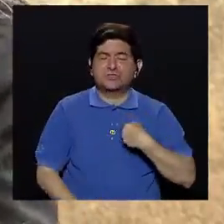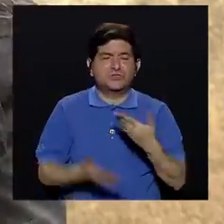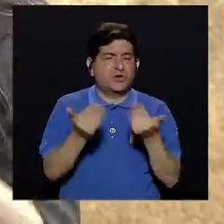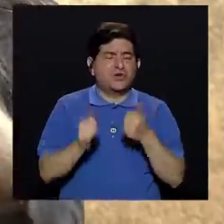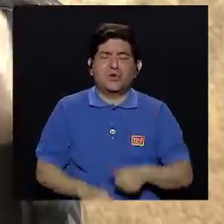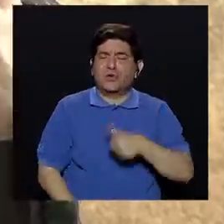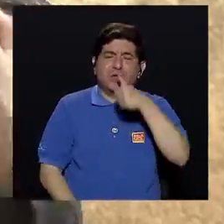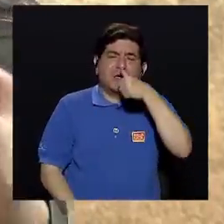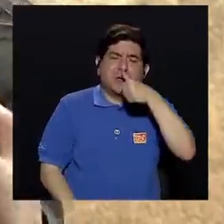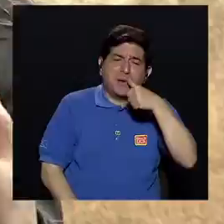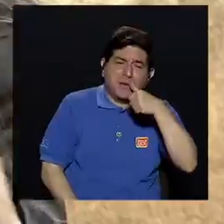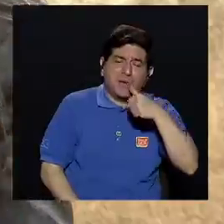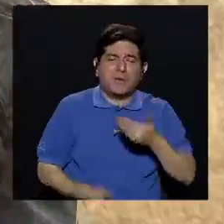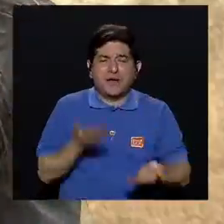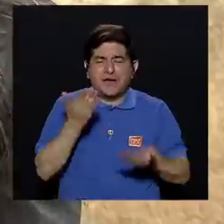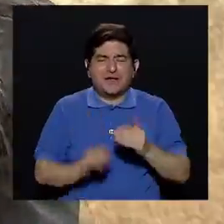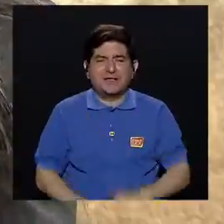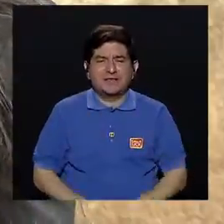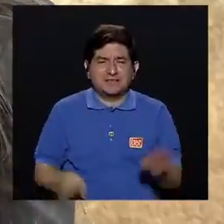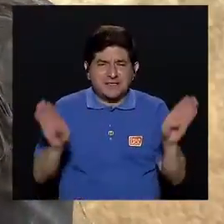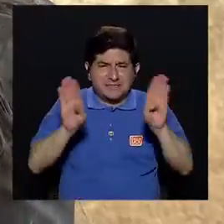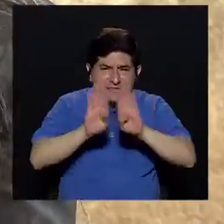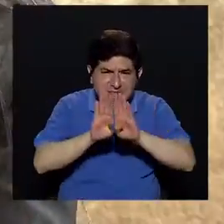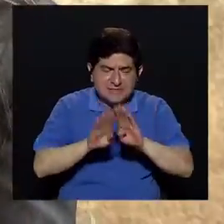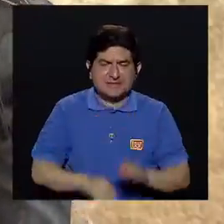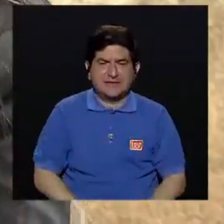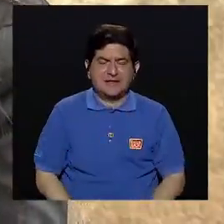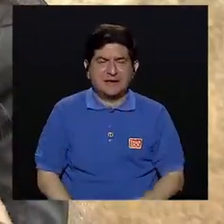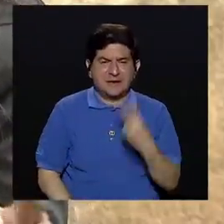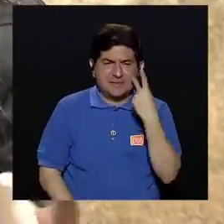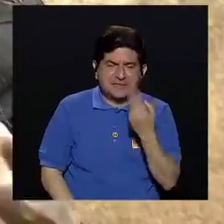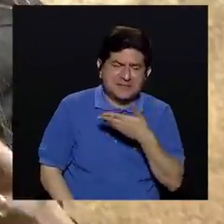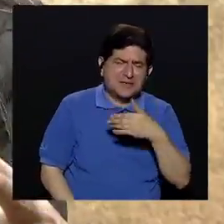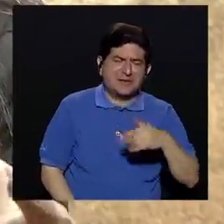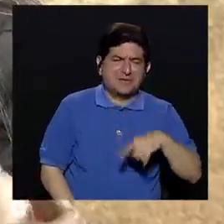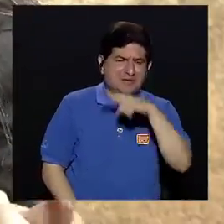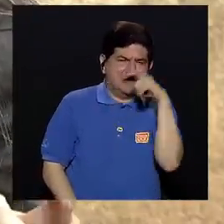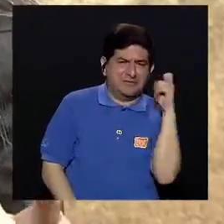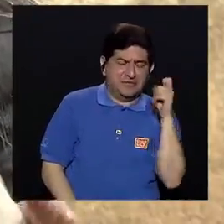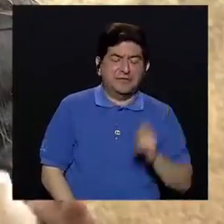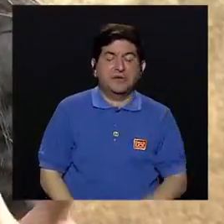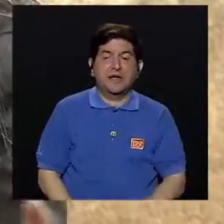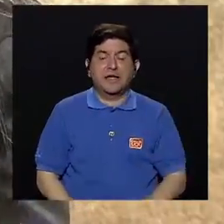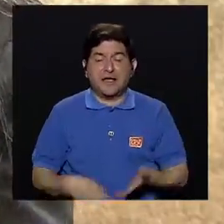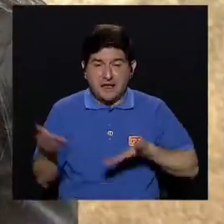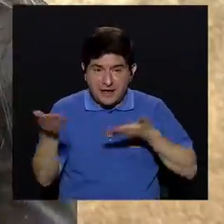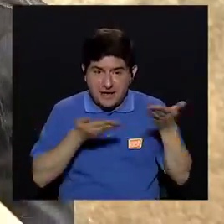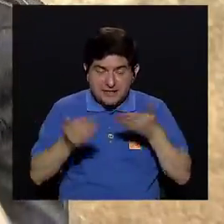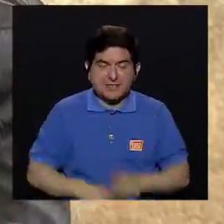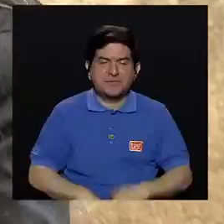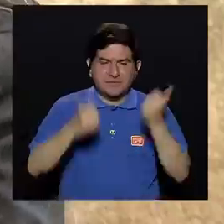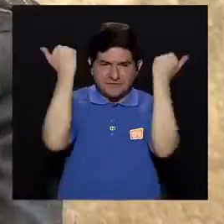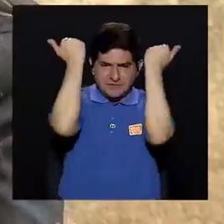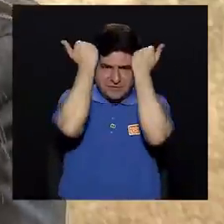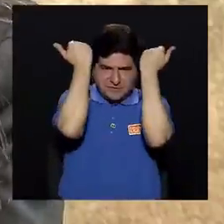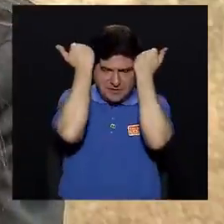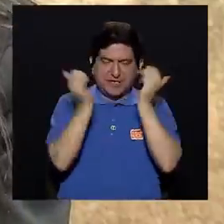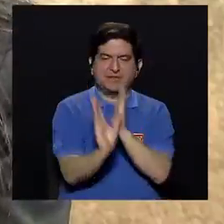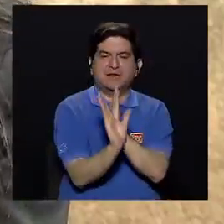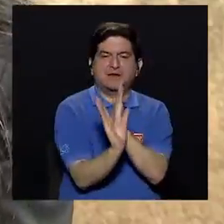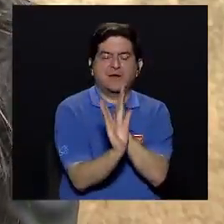quiero tener cicatriz o me veo mal o lo que sea pero a la hora en ese sentido con el servicio de psiquiatría y psicología hemos tenido